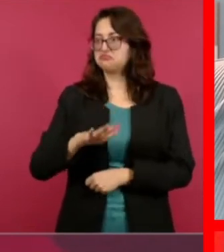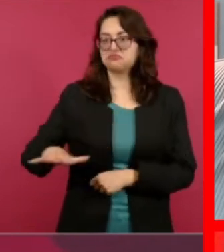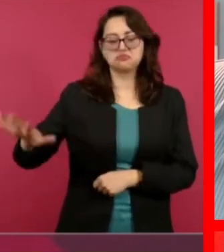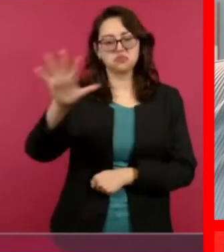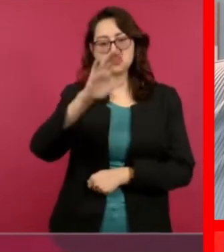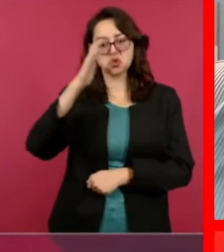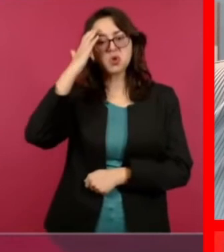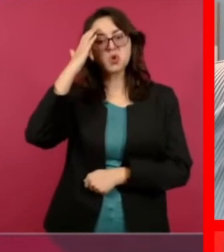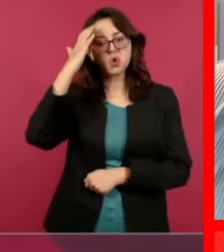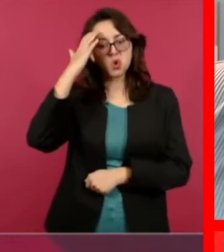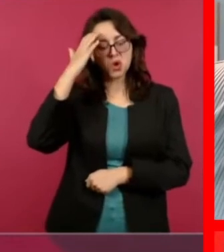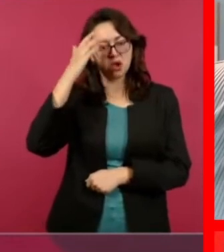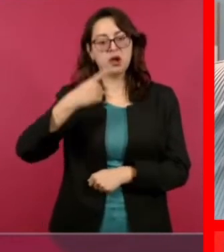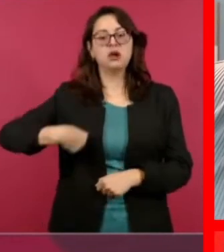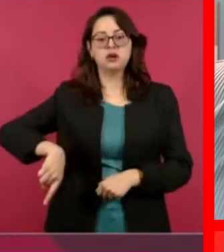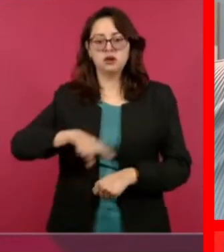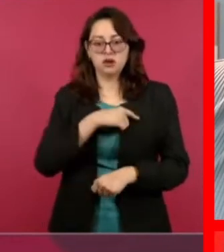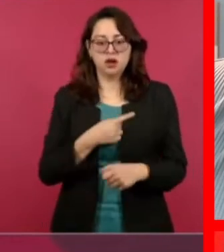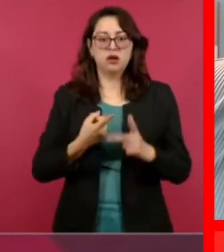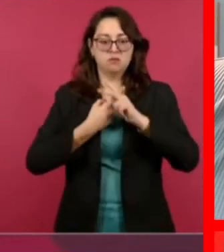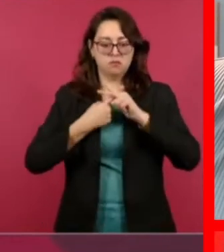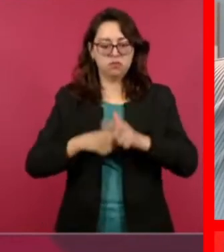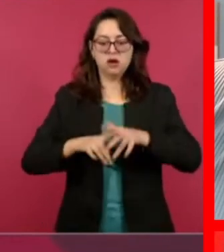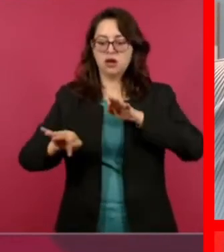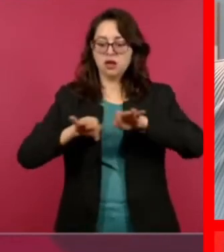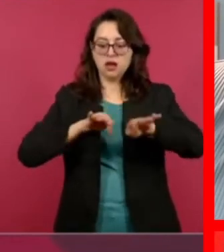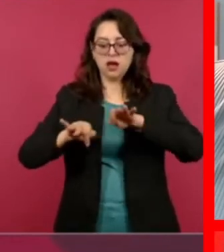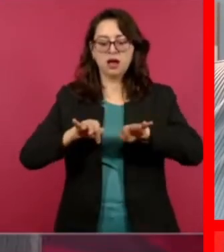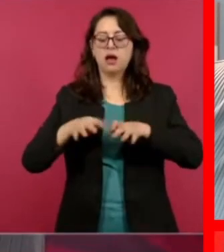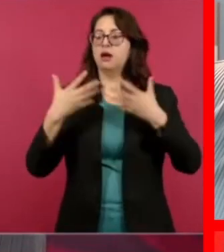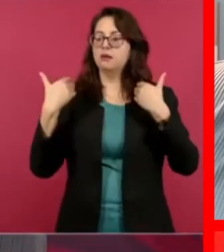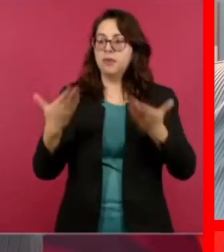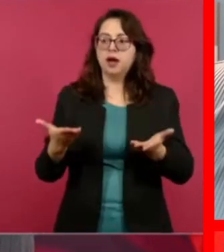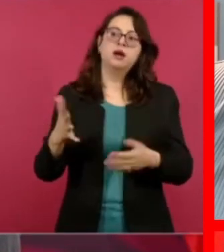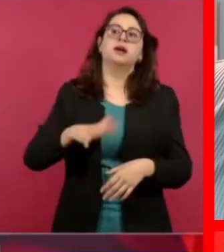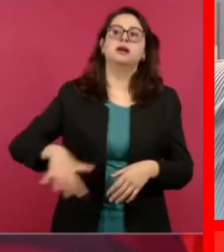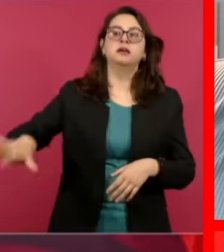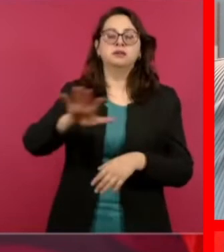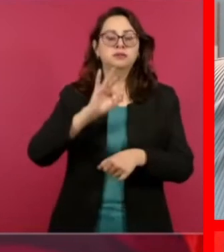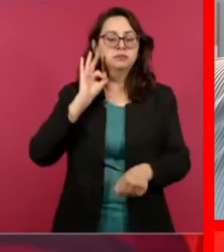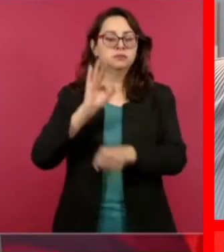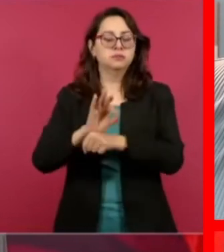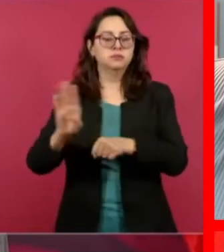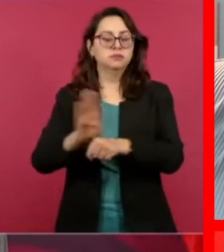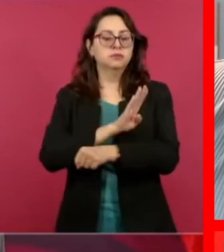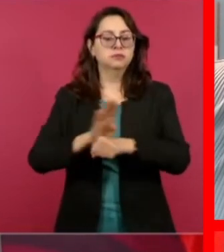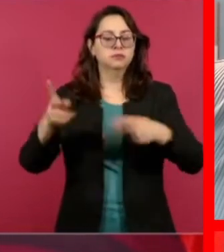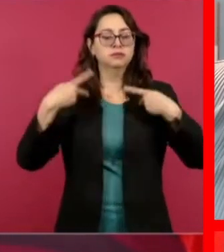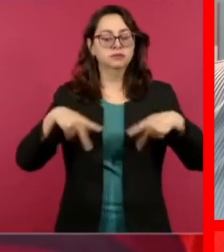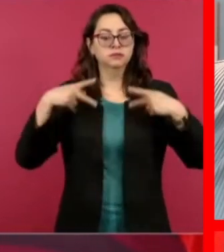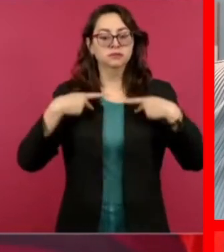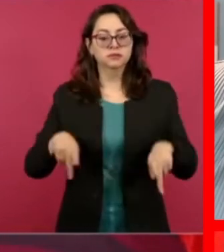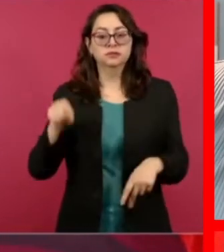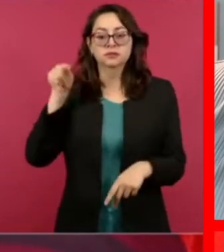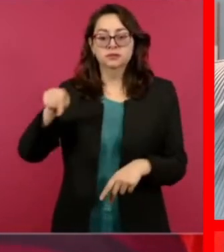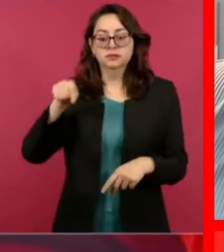estamos trabajando en beneficio de la gente. Es donde se aplican más